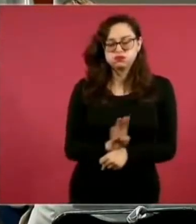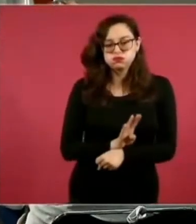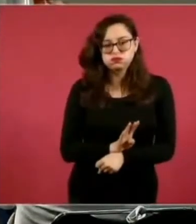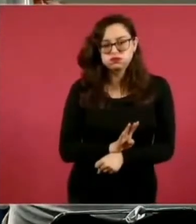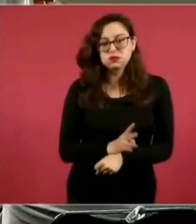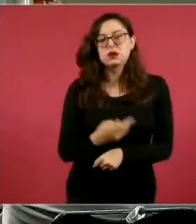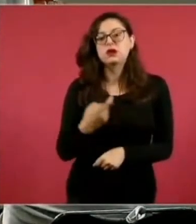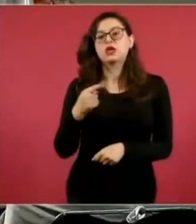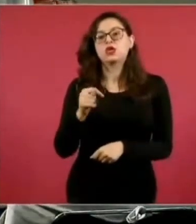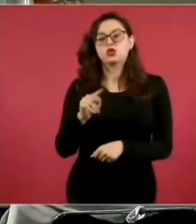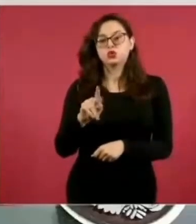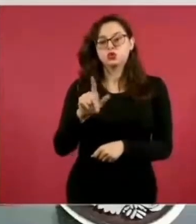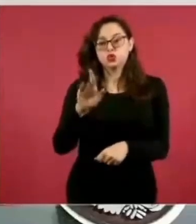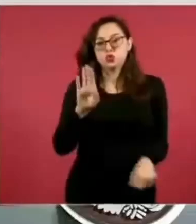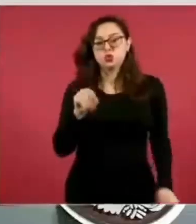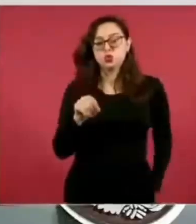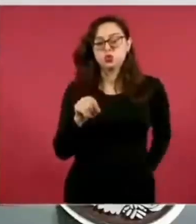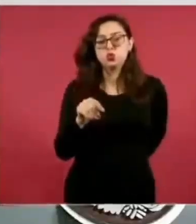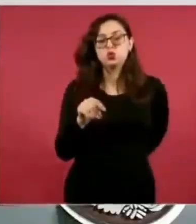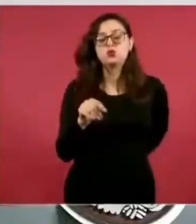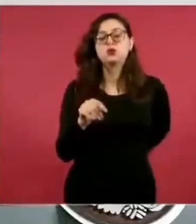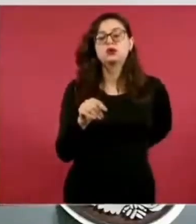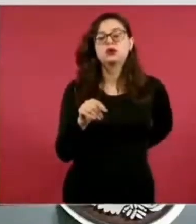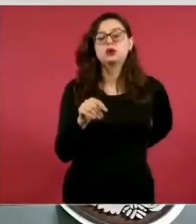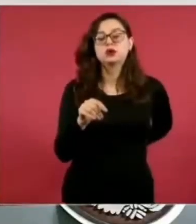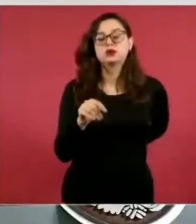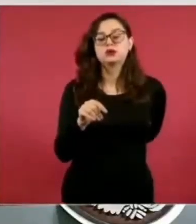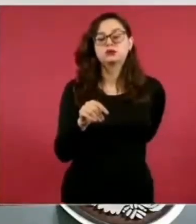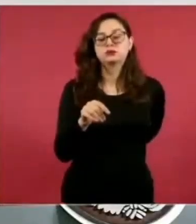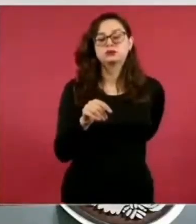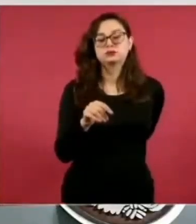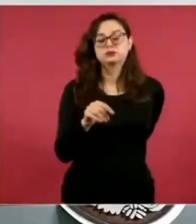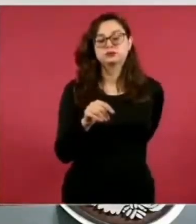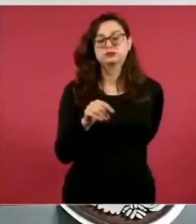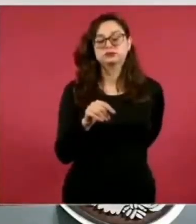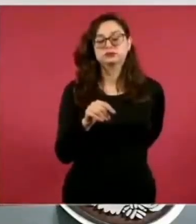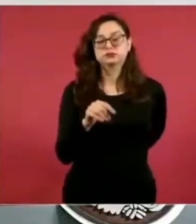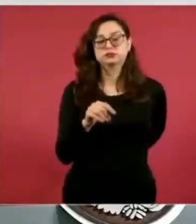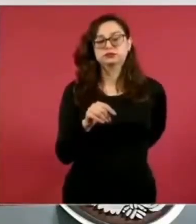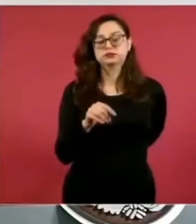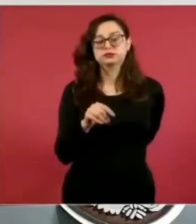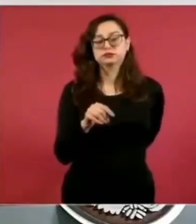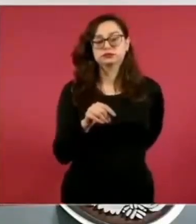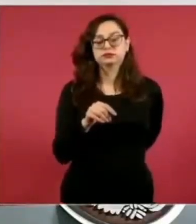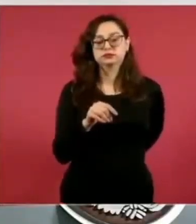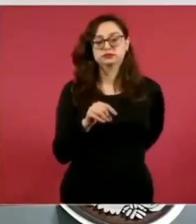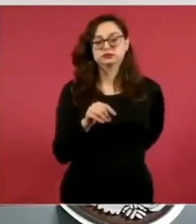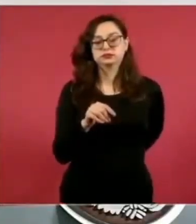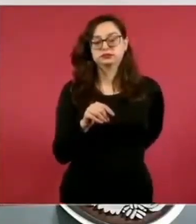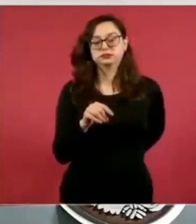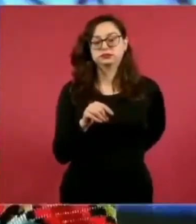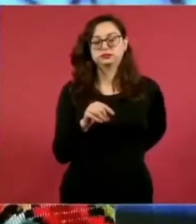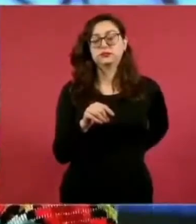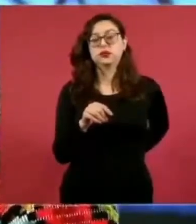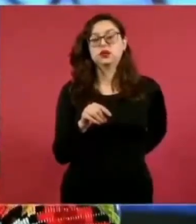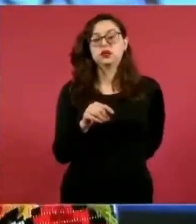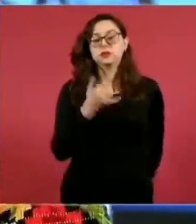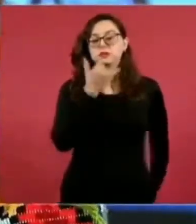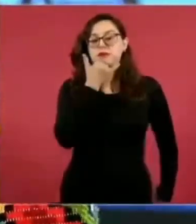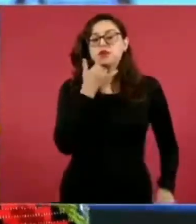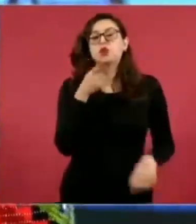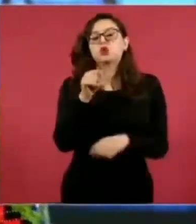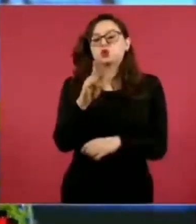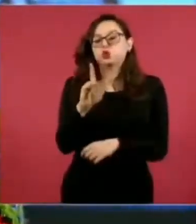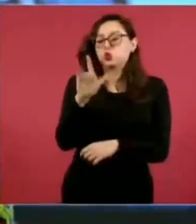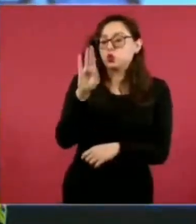en Tulum y en Solidaridad, que si bien es cierto, son conocidos internacionalmente por sus bellezas extraordinarias, naturales,